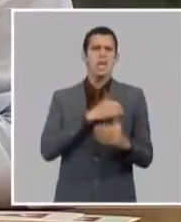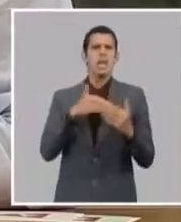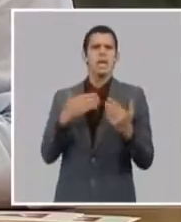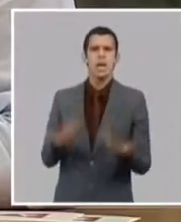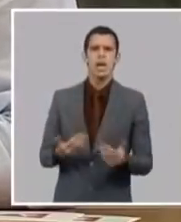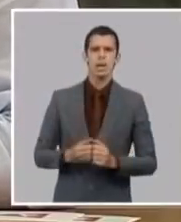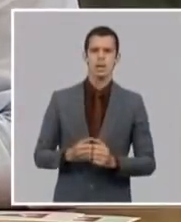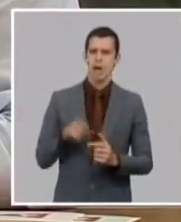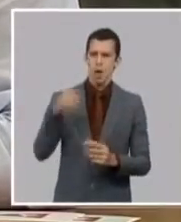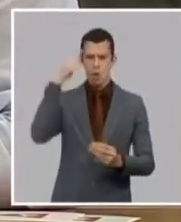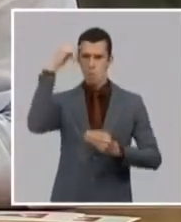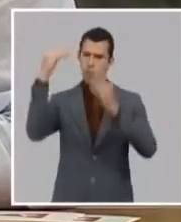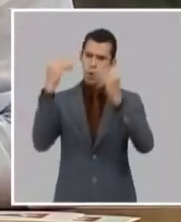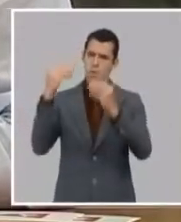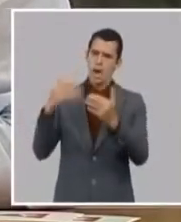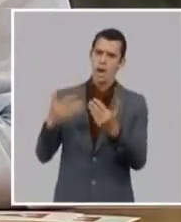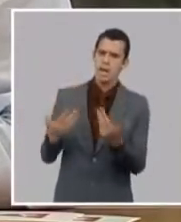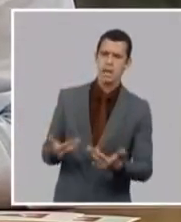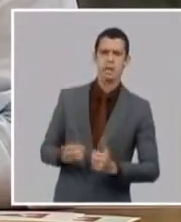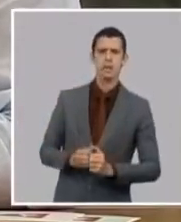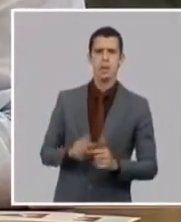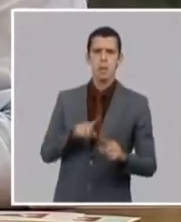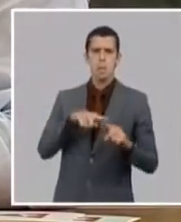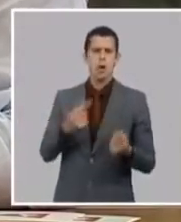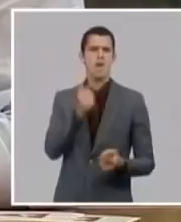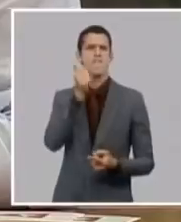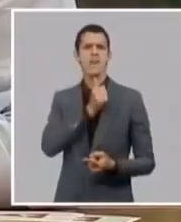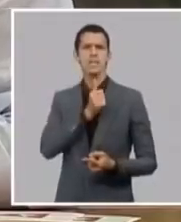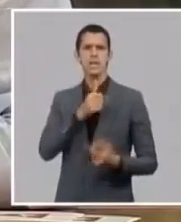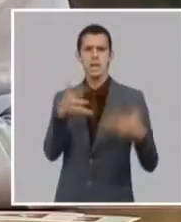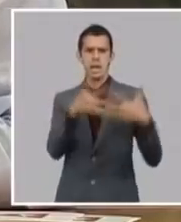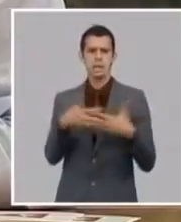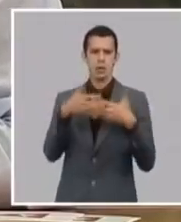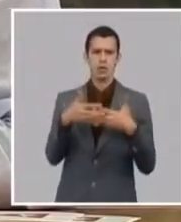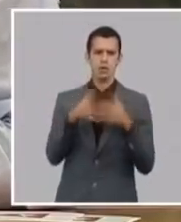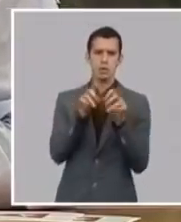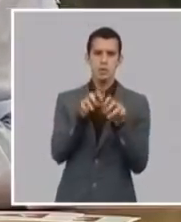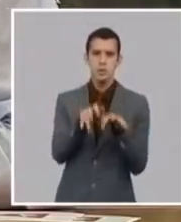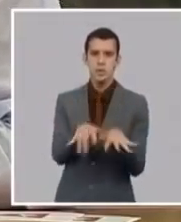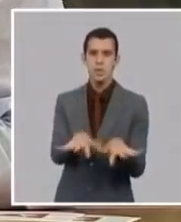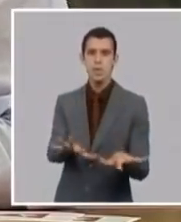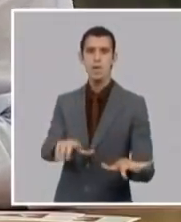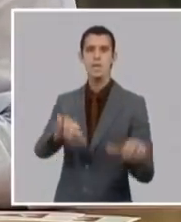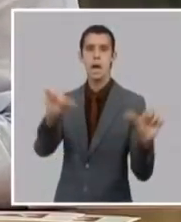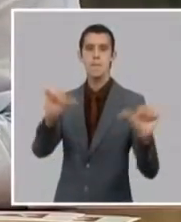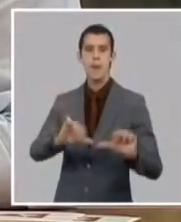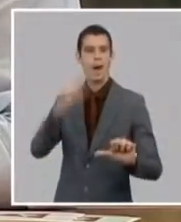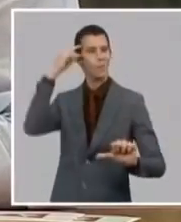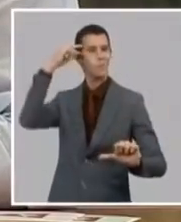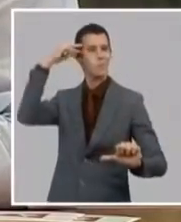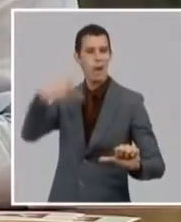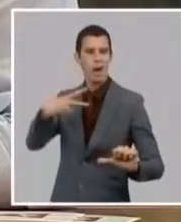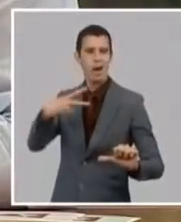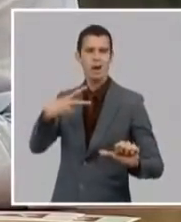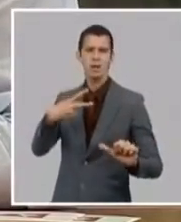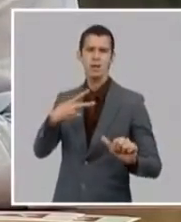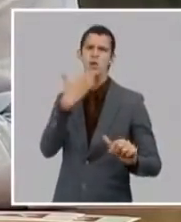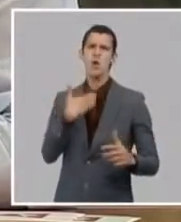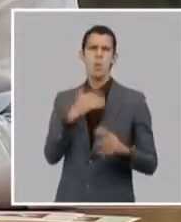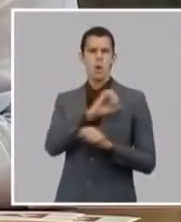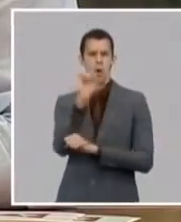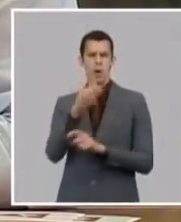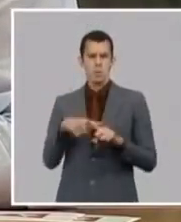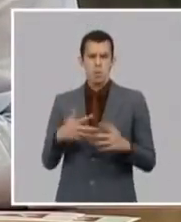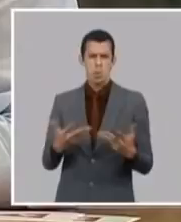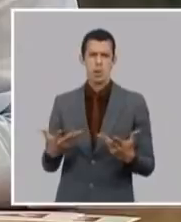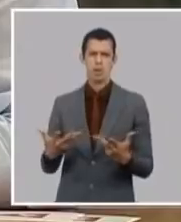campaña que desinforma que crea realidades virtuales que no son las que vivimos en